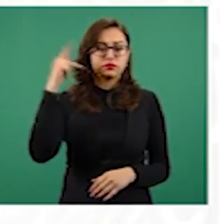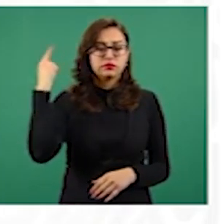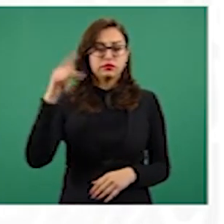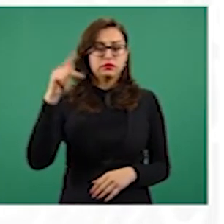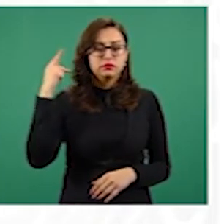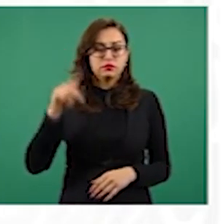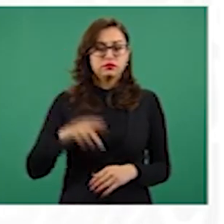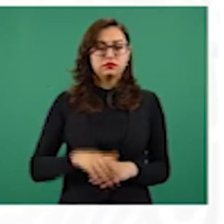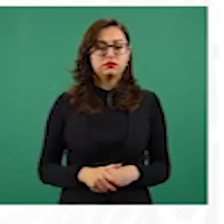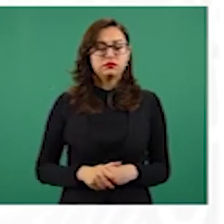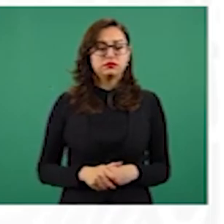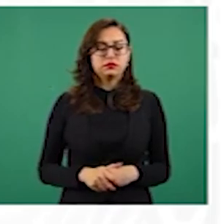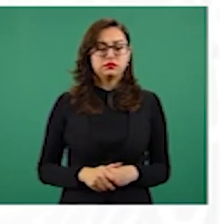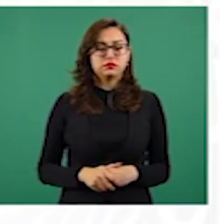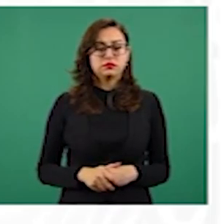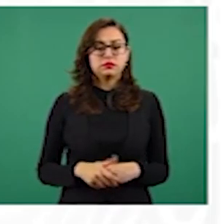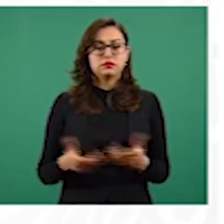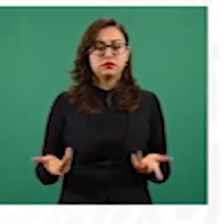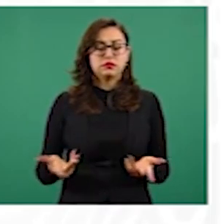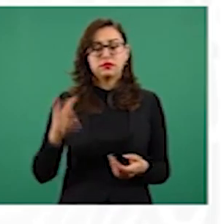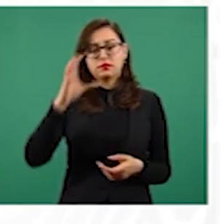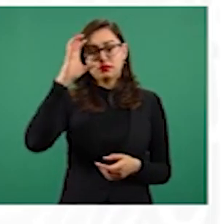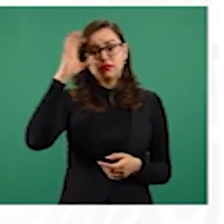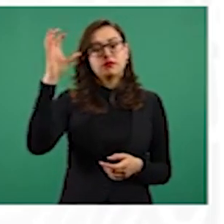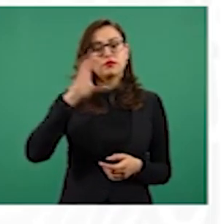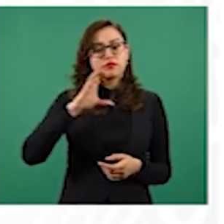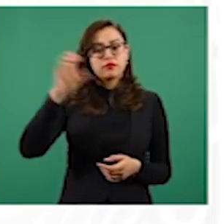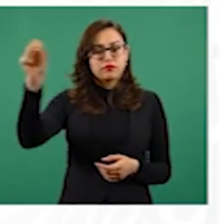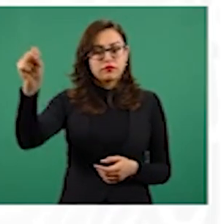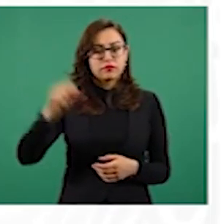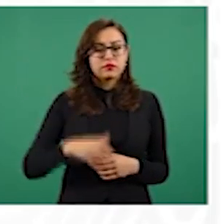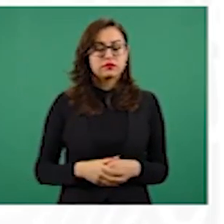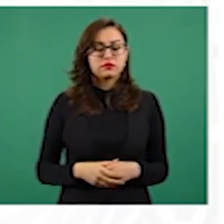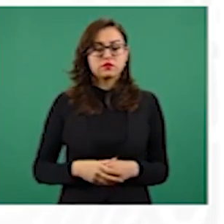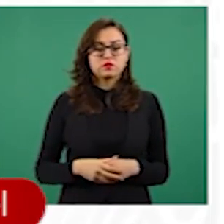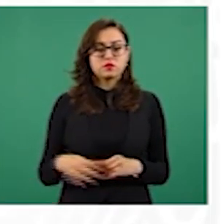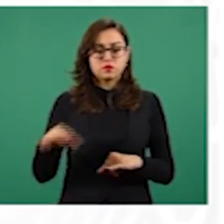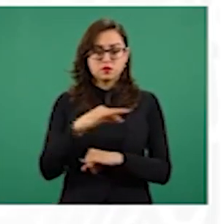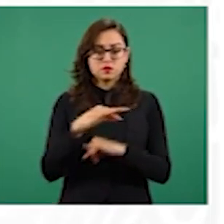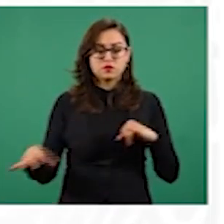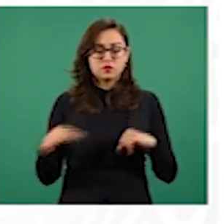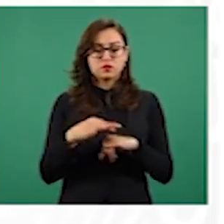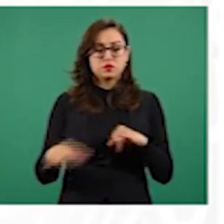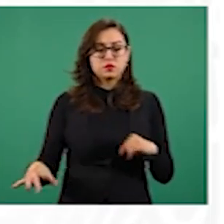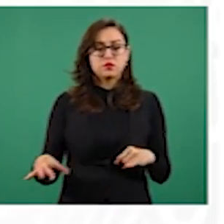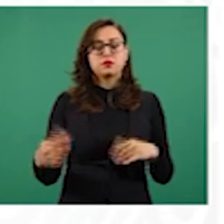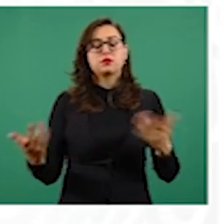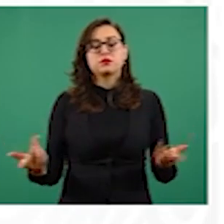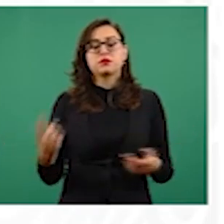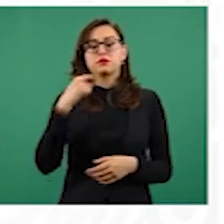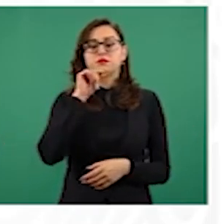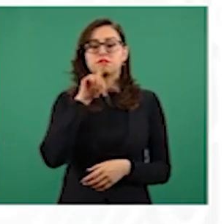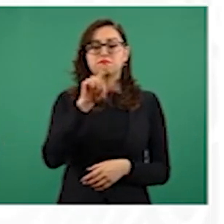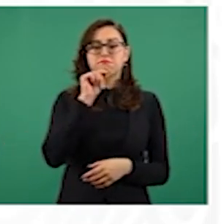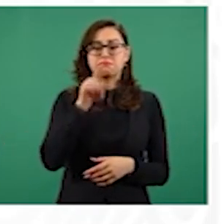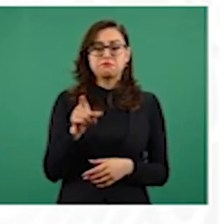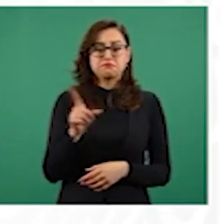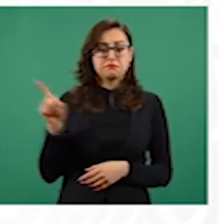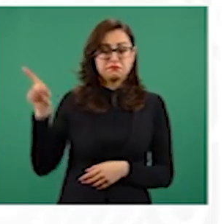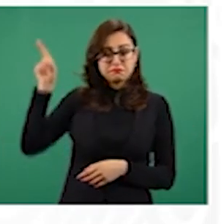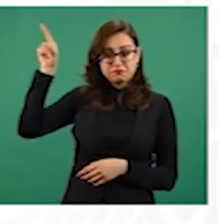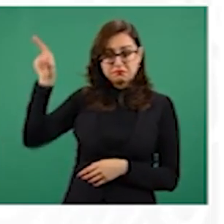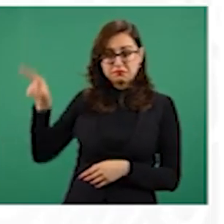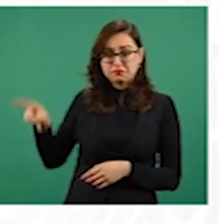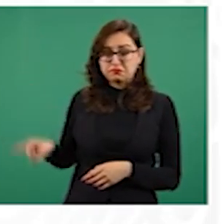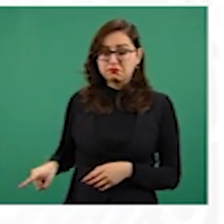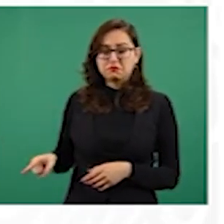Puebla, combustible Zapata en Emiliano Zapata Morelos y servicio Vuelta del Zapote en Zapotlán, el